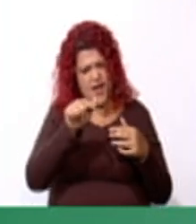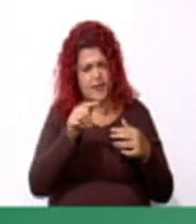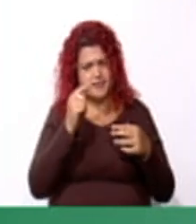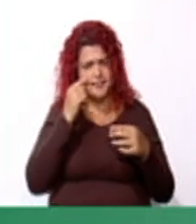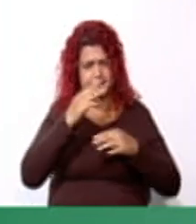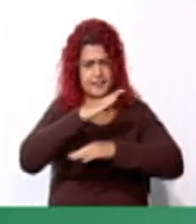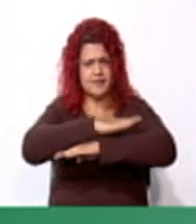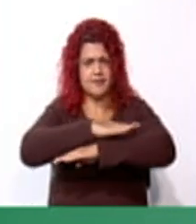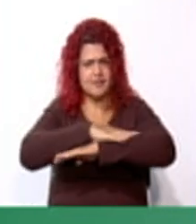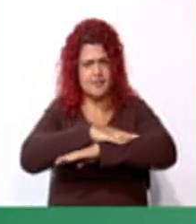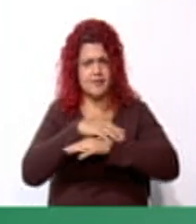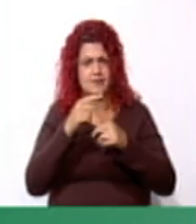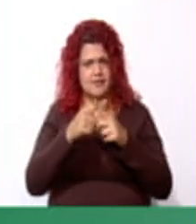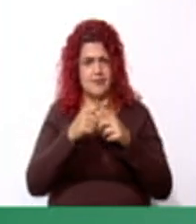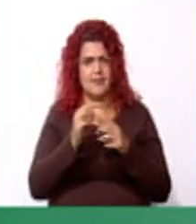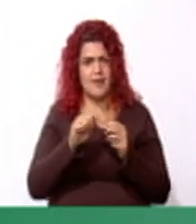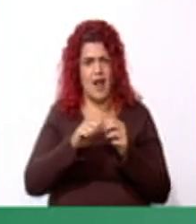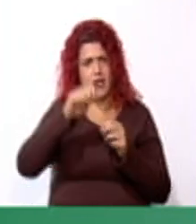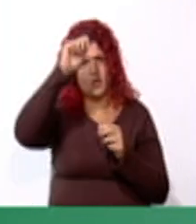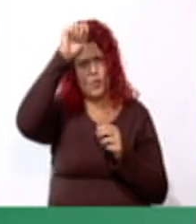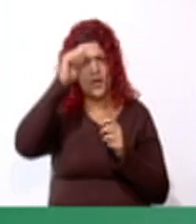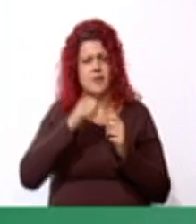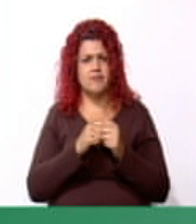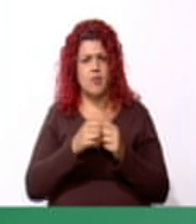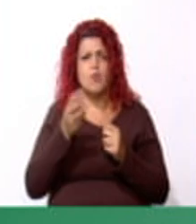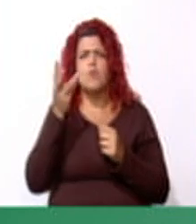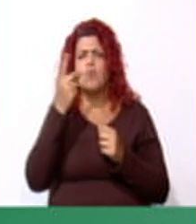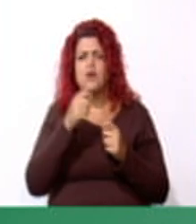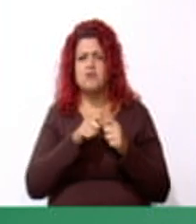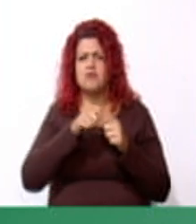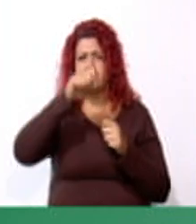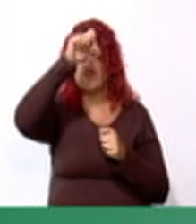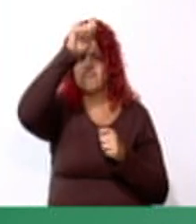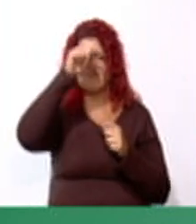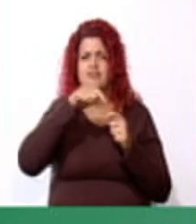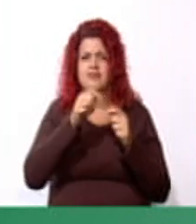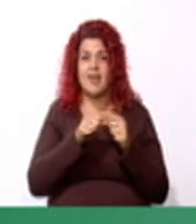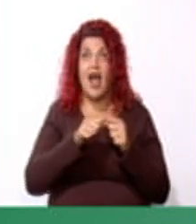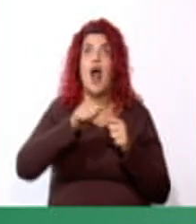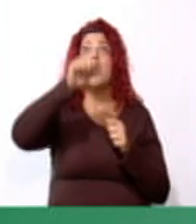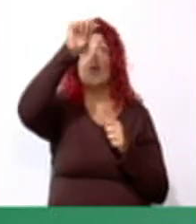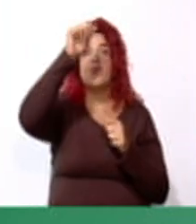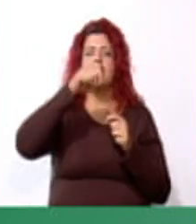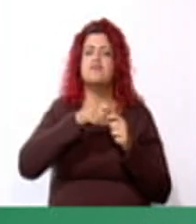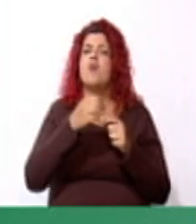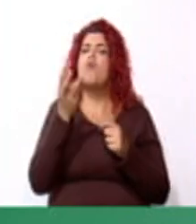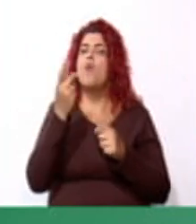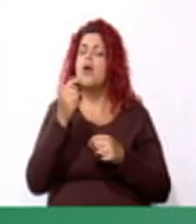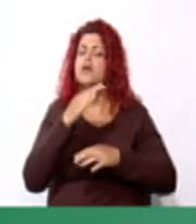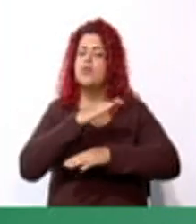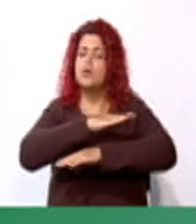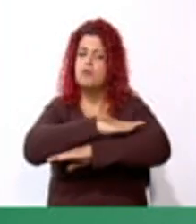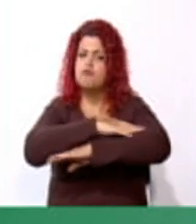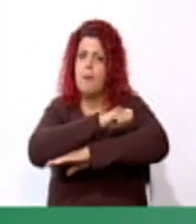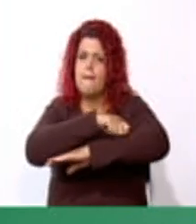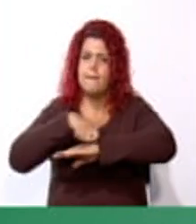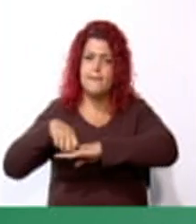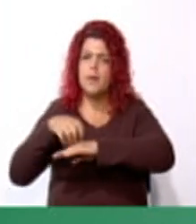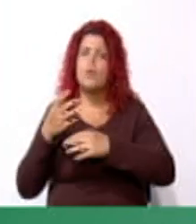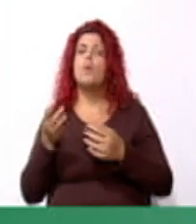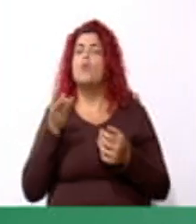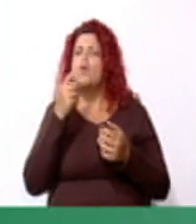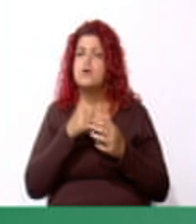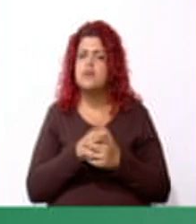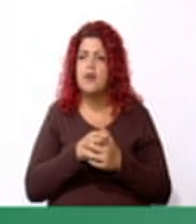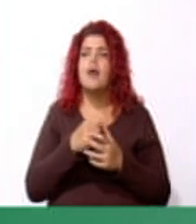y altura. ¿Cuánto mide la altura? ¿Cuánto mide esa base? Veámoslo. Muy bien.